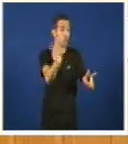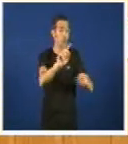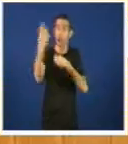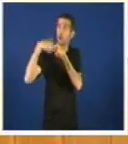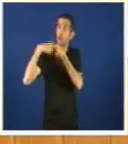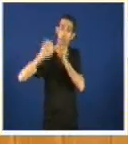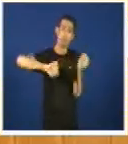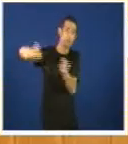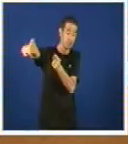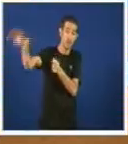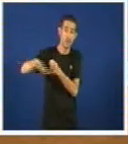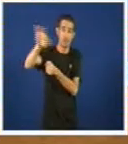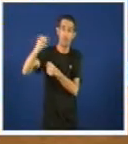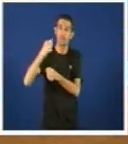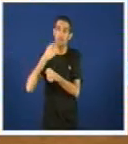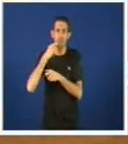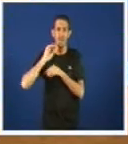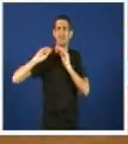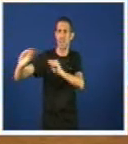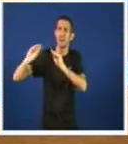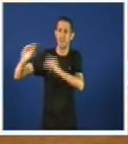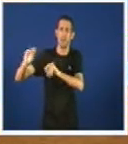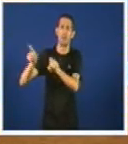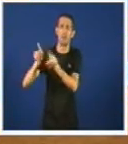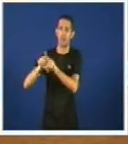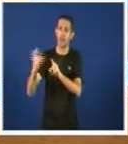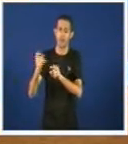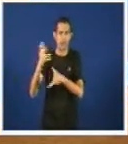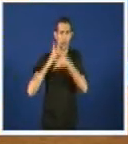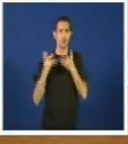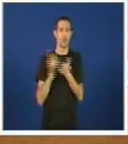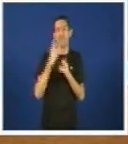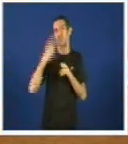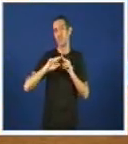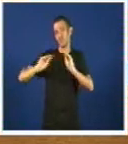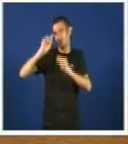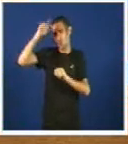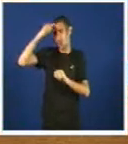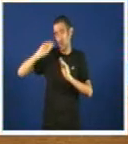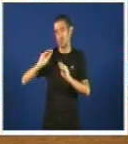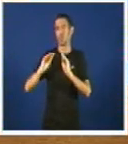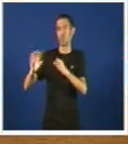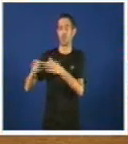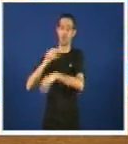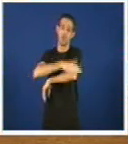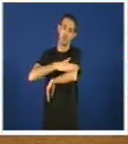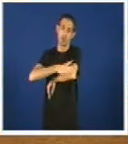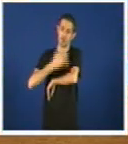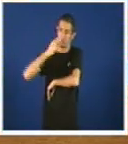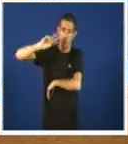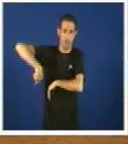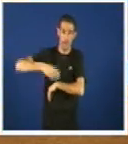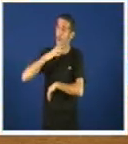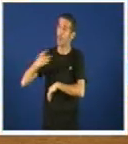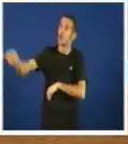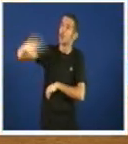e estánlle dicindo que o que é necesario é unha rectificación da política cultural que está levando adiante este goberno porque claramente vostedes